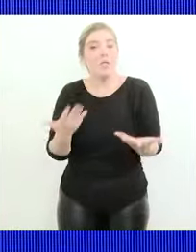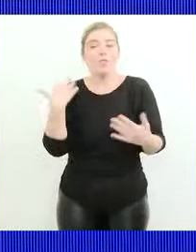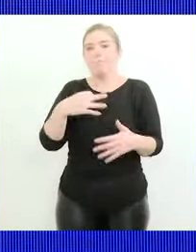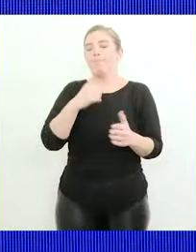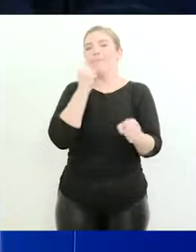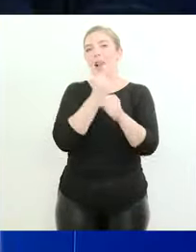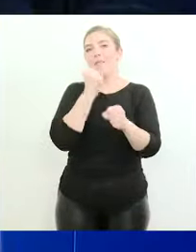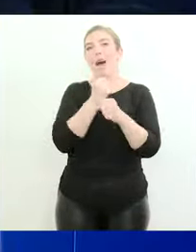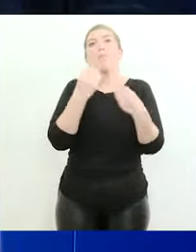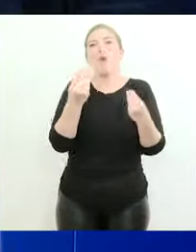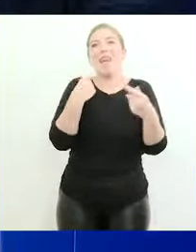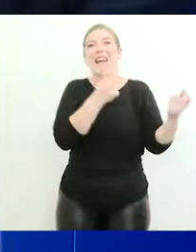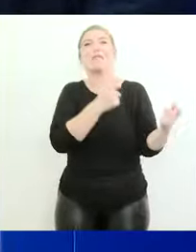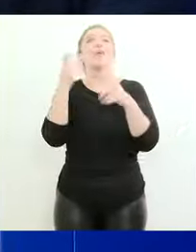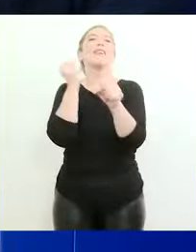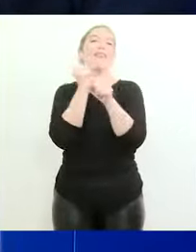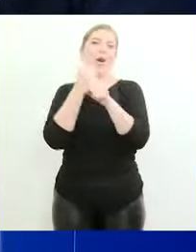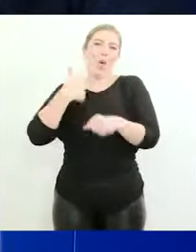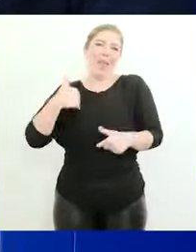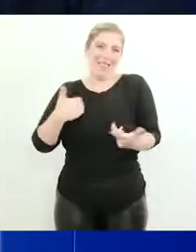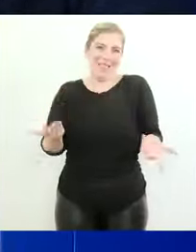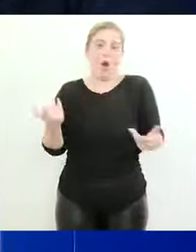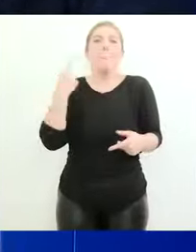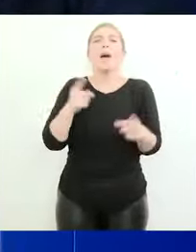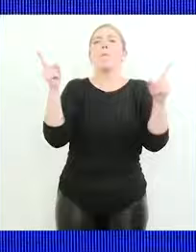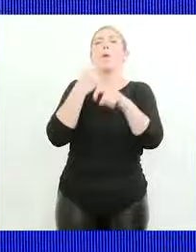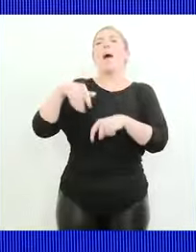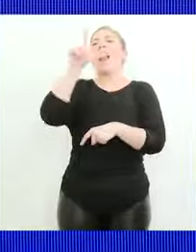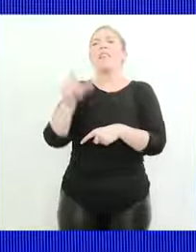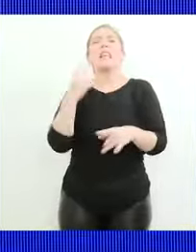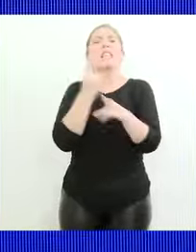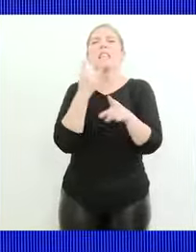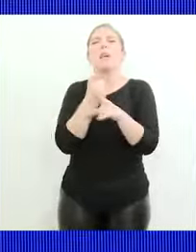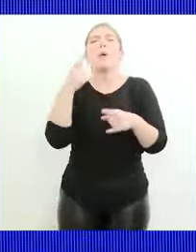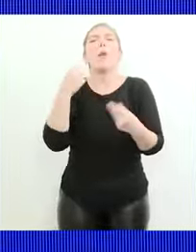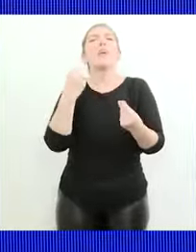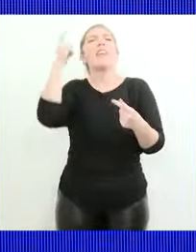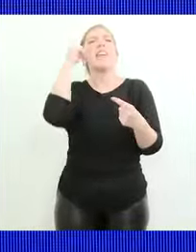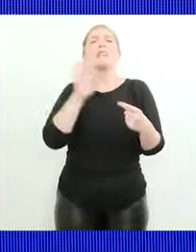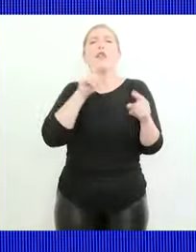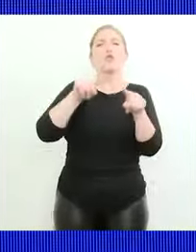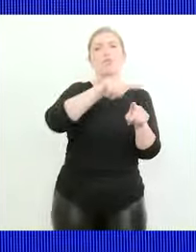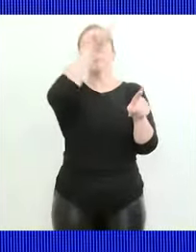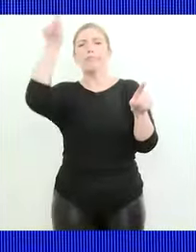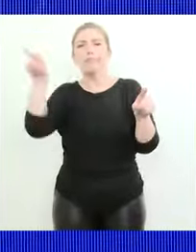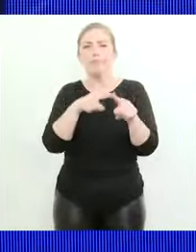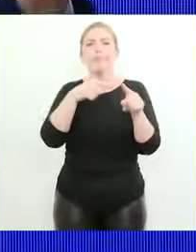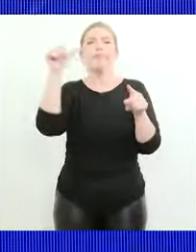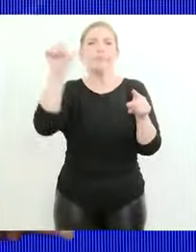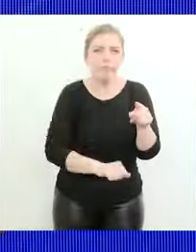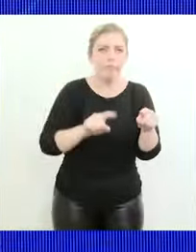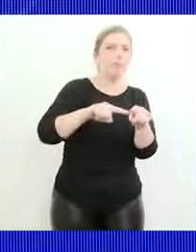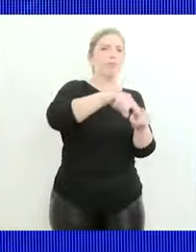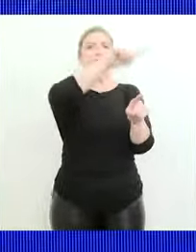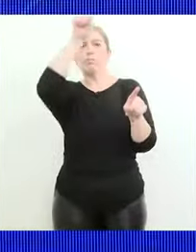eso es exportar trabajo argentino ¿cuál es el problema recurrente de la Argentina? ¿por qué cada 10 años cae en ciclos que terminan en mega